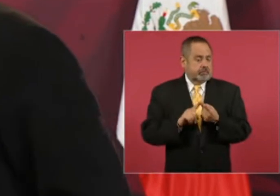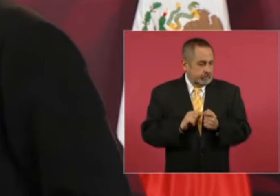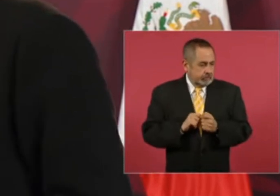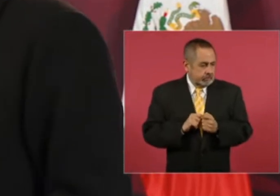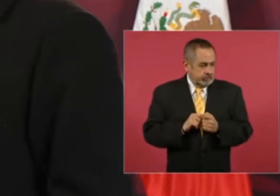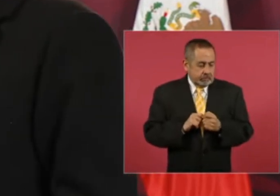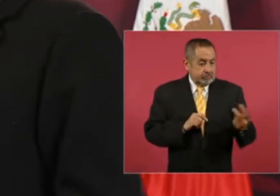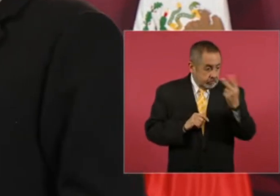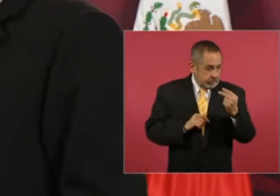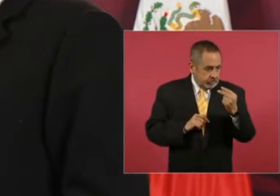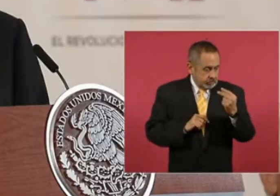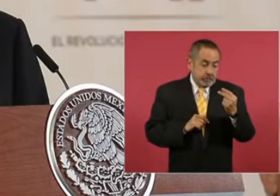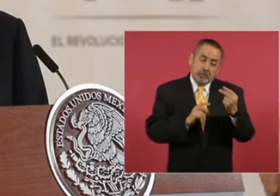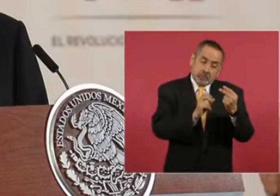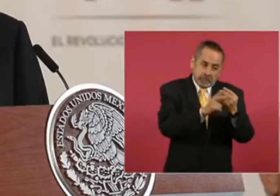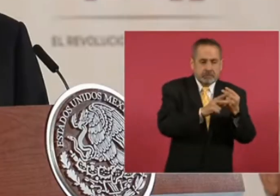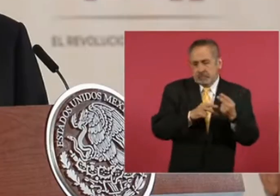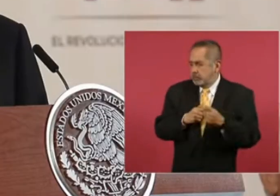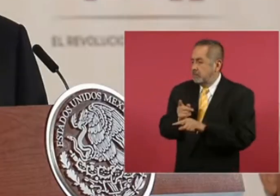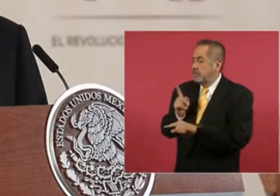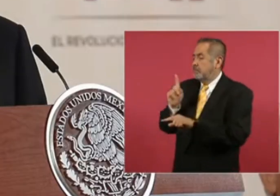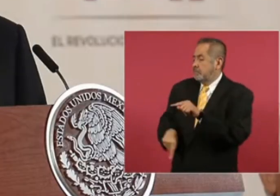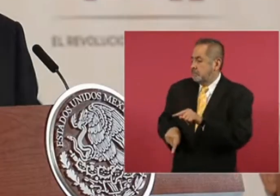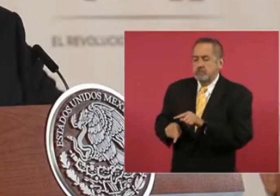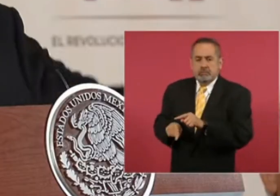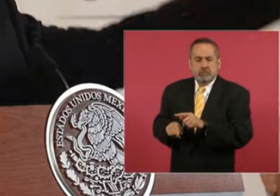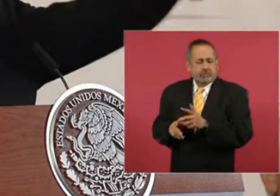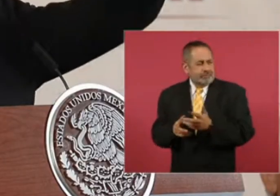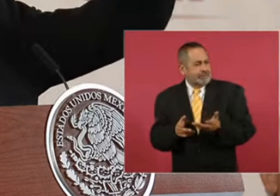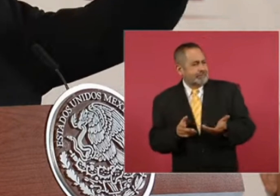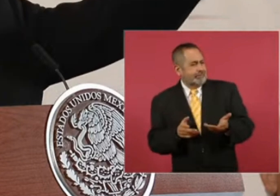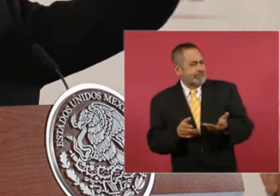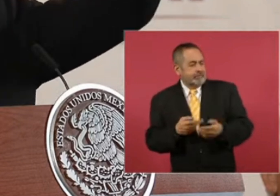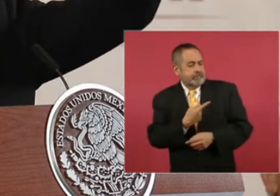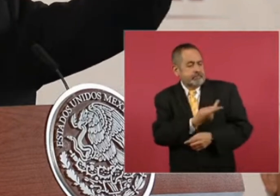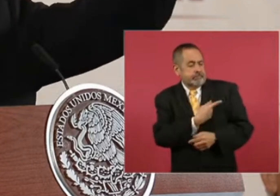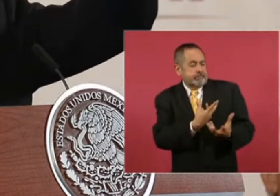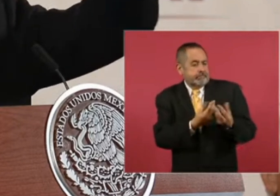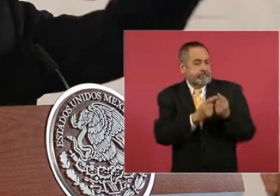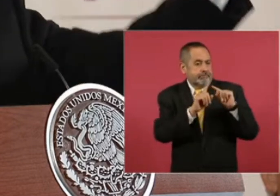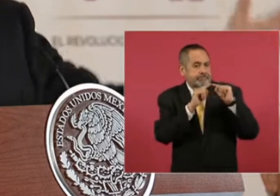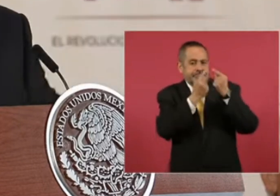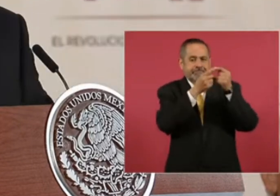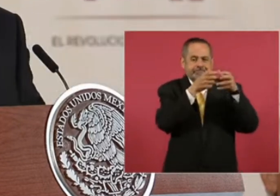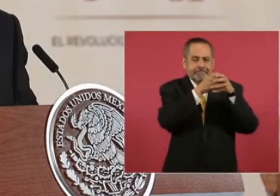quita la candidatura? Porque ya habían llegado a un acuerdo político arriba.